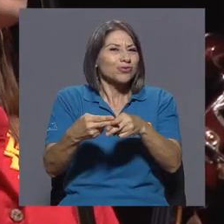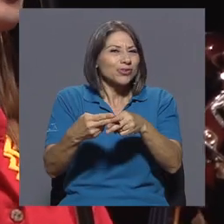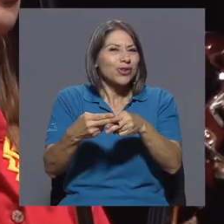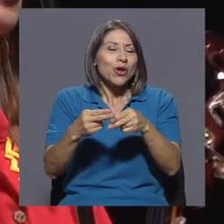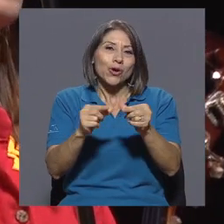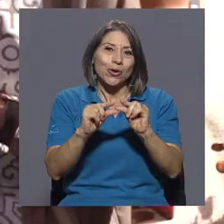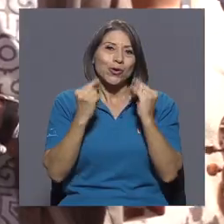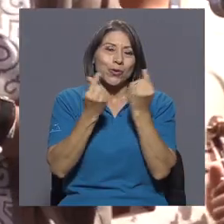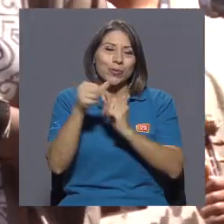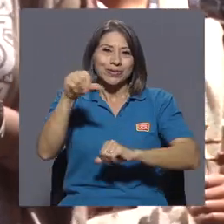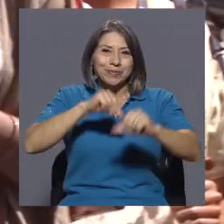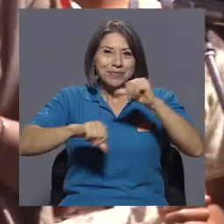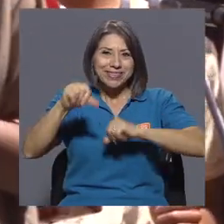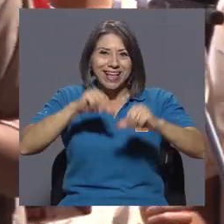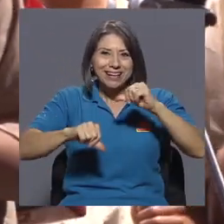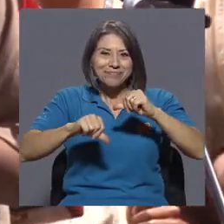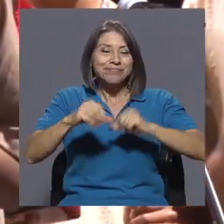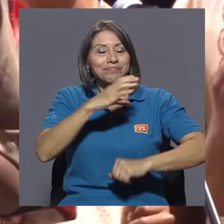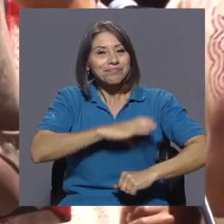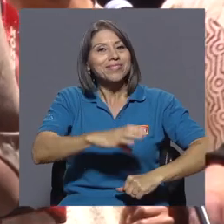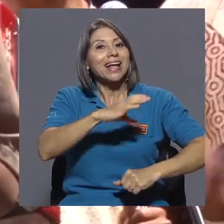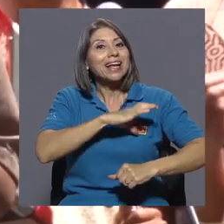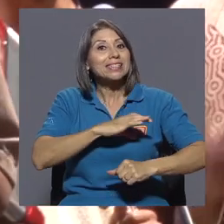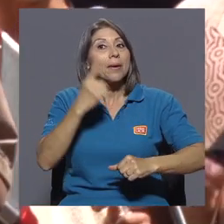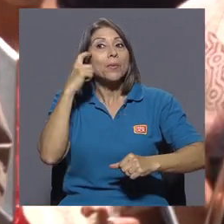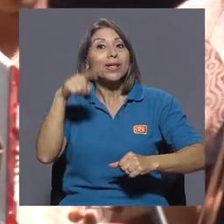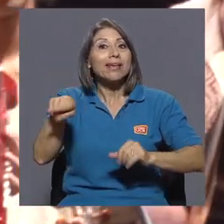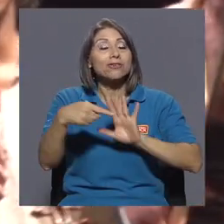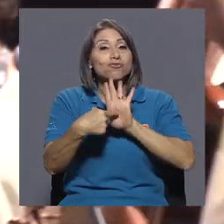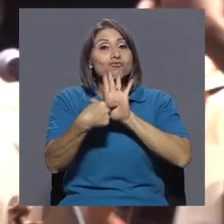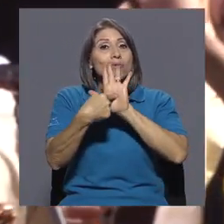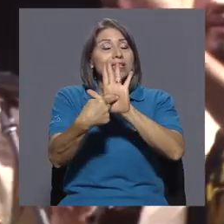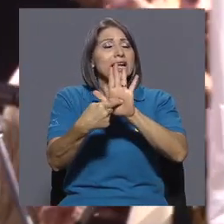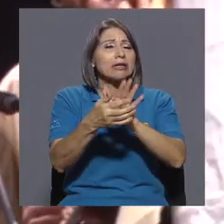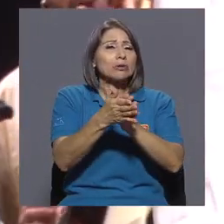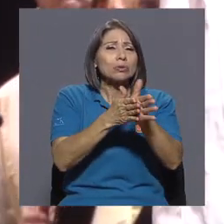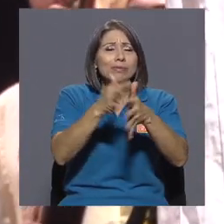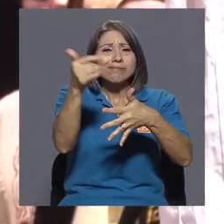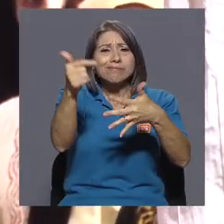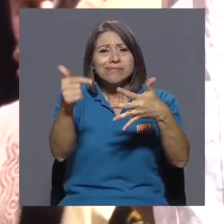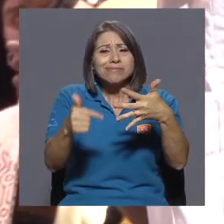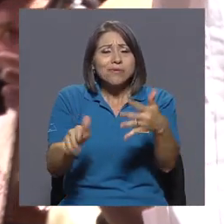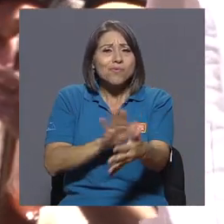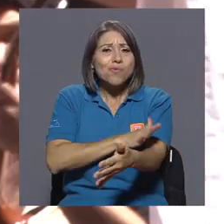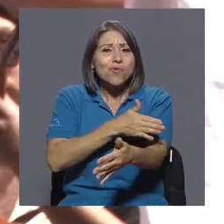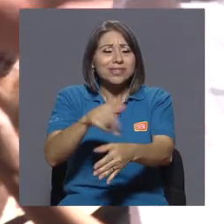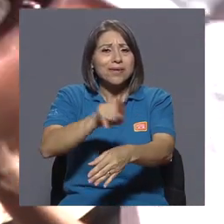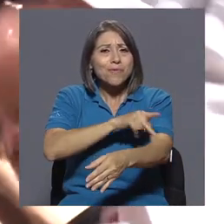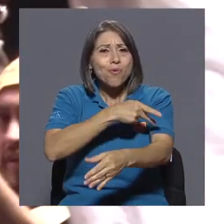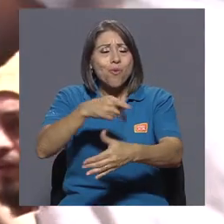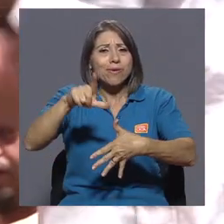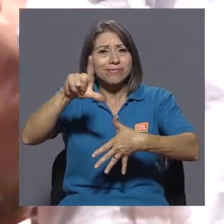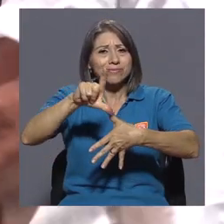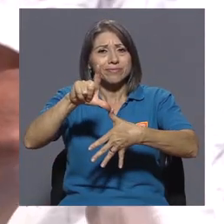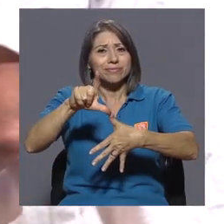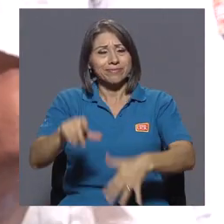Experimental y se caracteriza por mostrar la riqueza de la música y la poesía latinoamericanas.